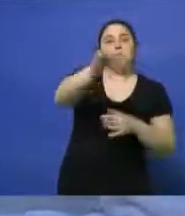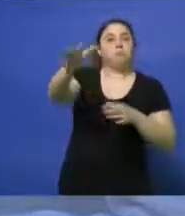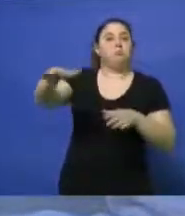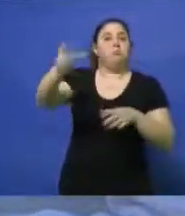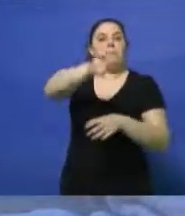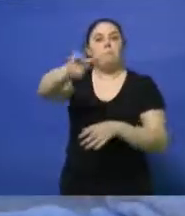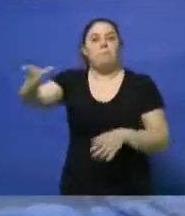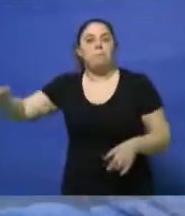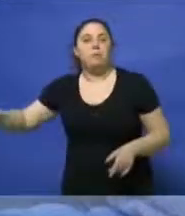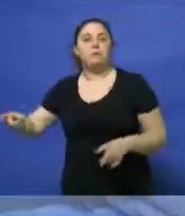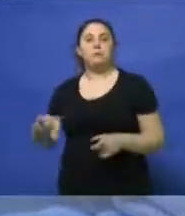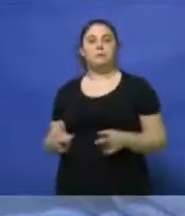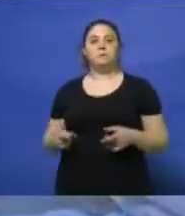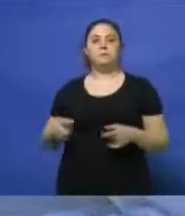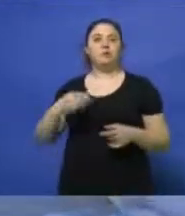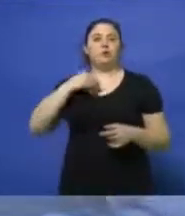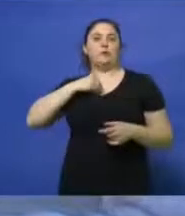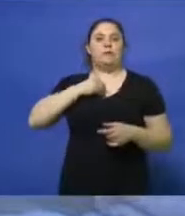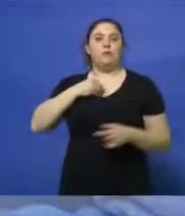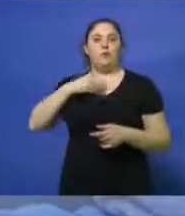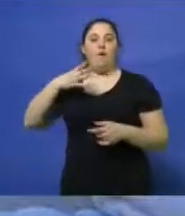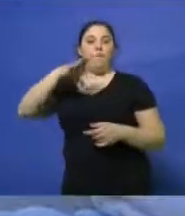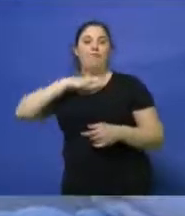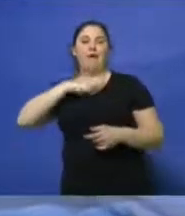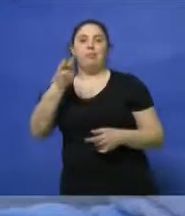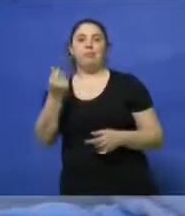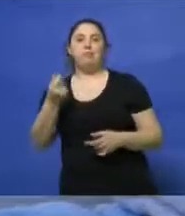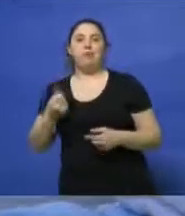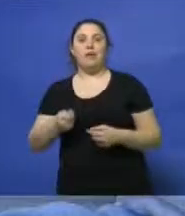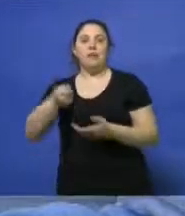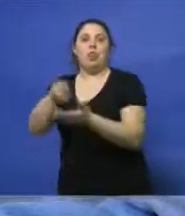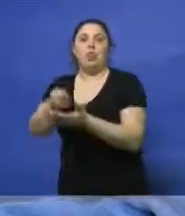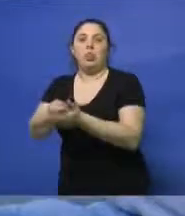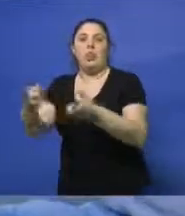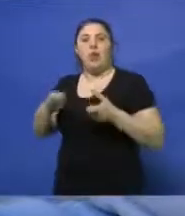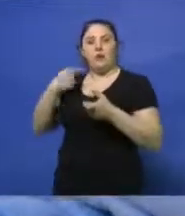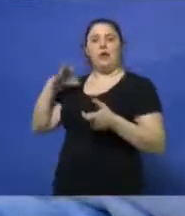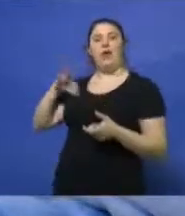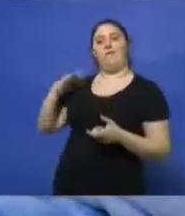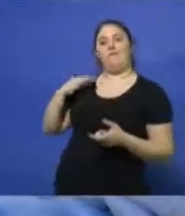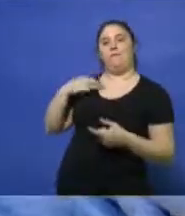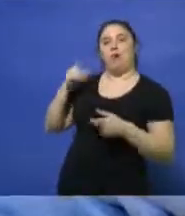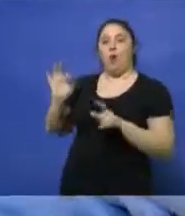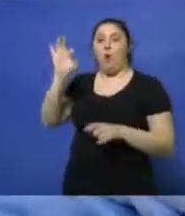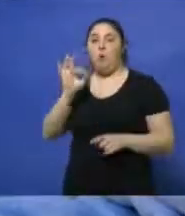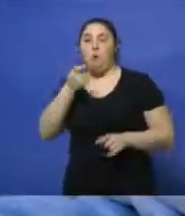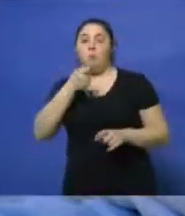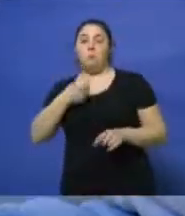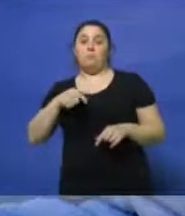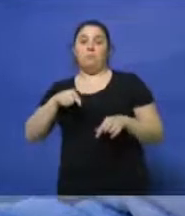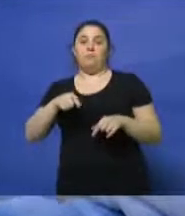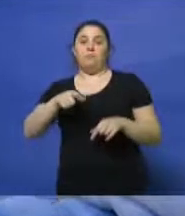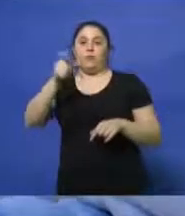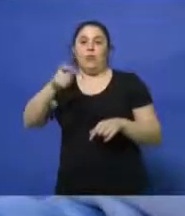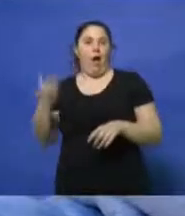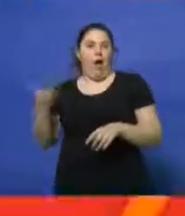recursos no son los suficientes para atender sus necesidades. O por lo menos en la misma medida en que lo